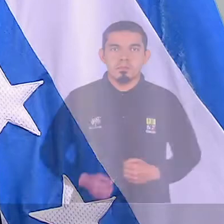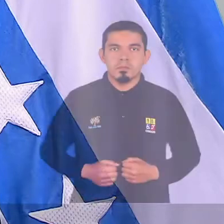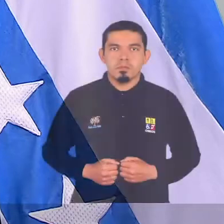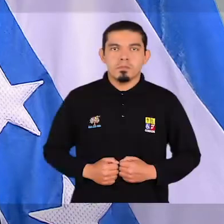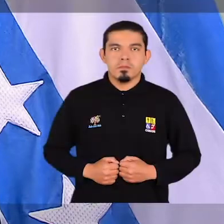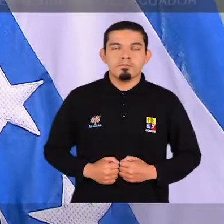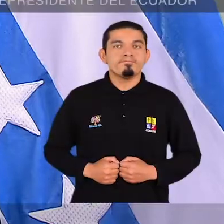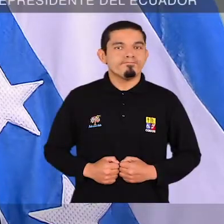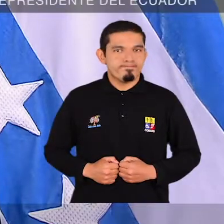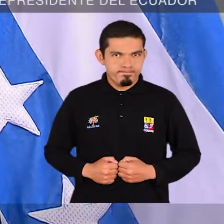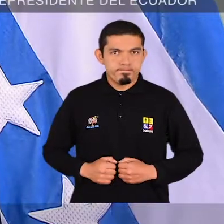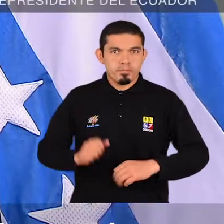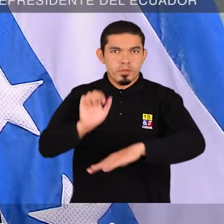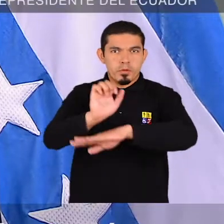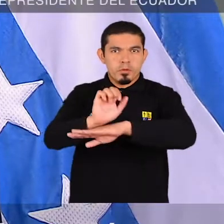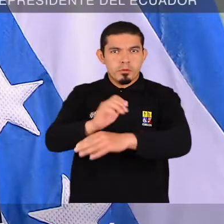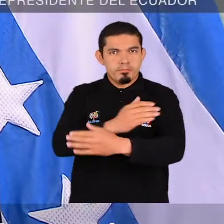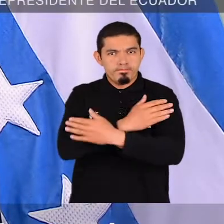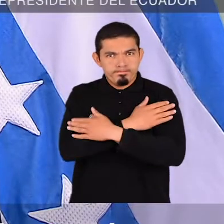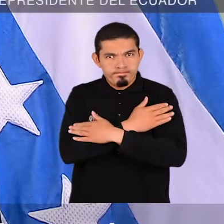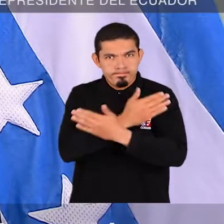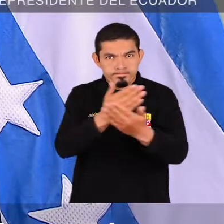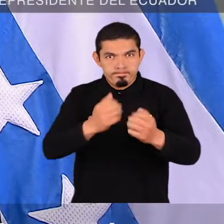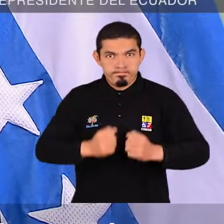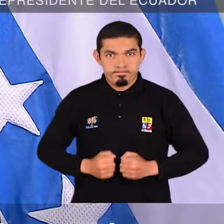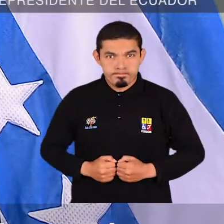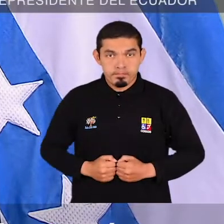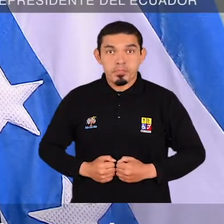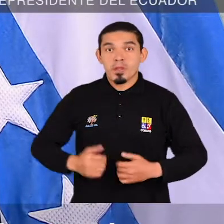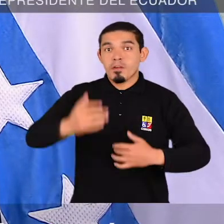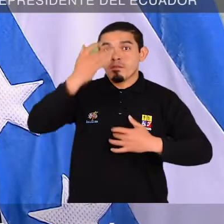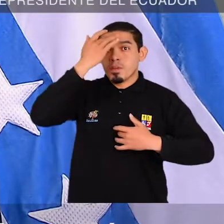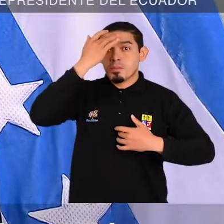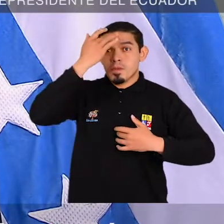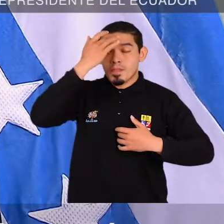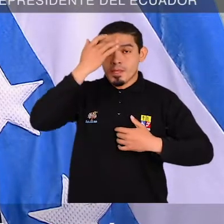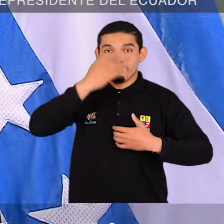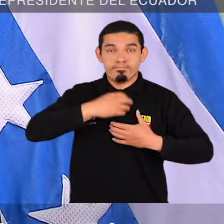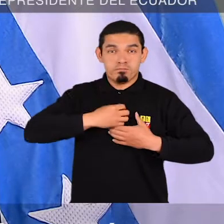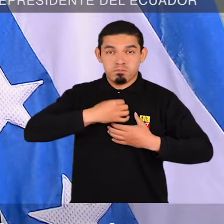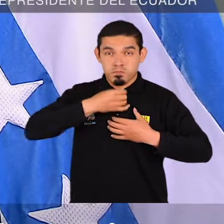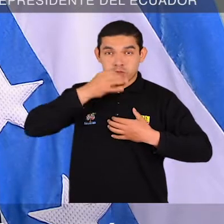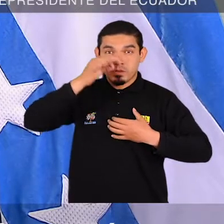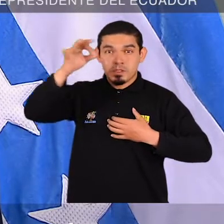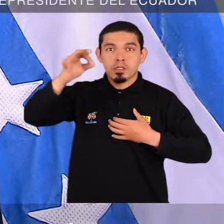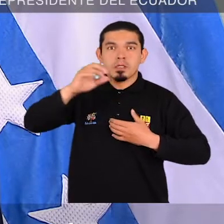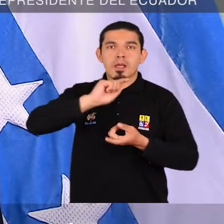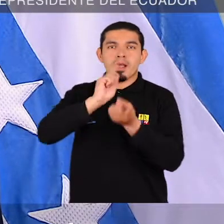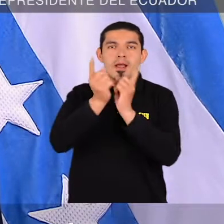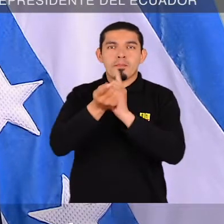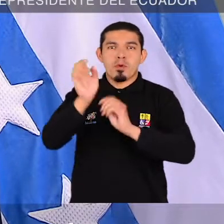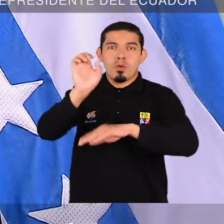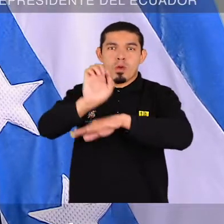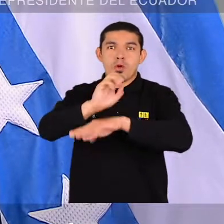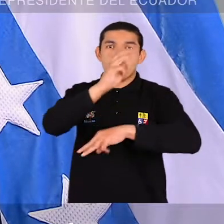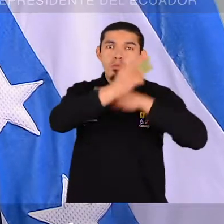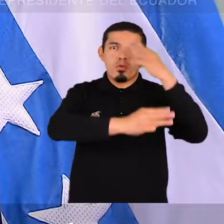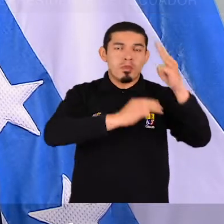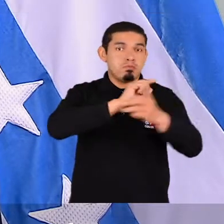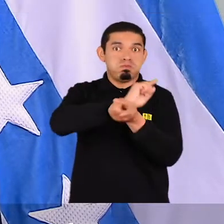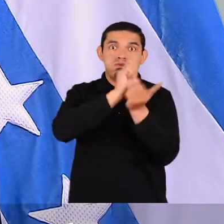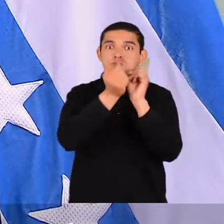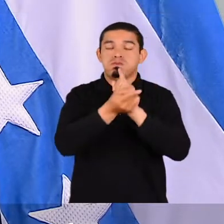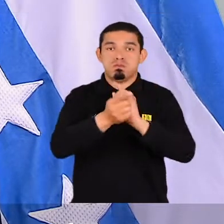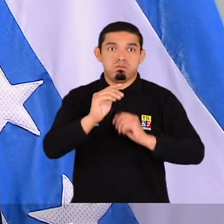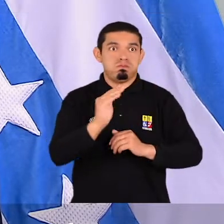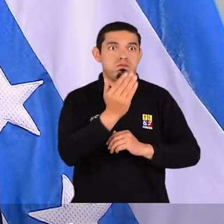Queridos ecuatorianos, la pandemia del coronavirus transformará para siempre al Ecuador y el mundo. Vivimos en un momento que